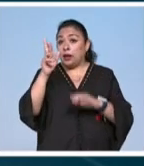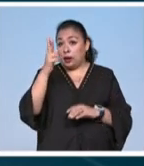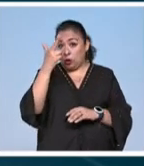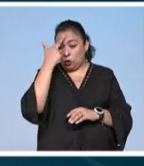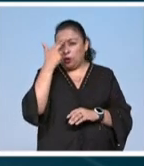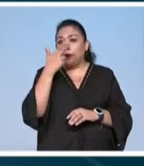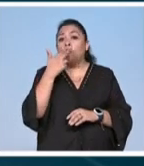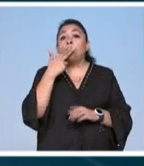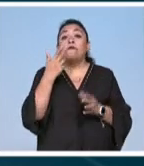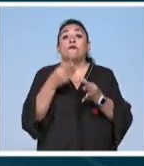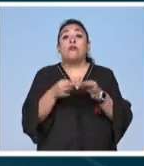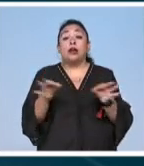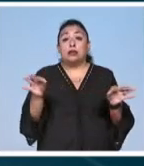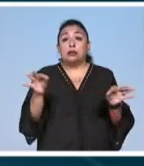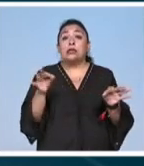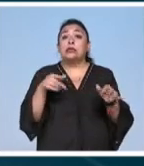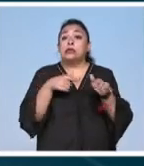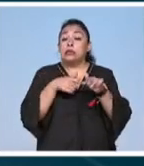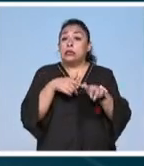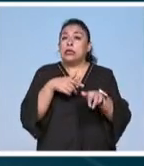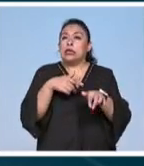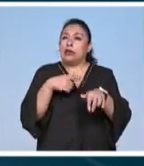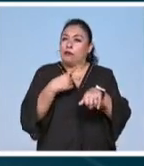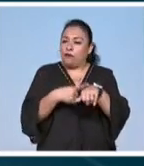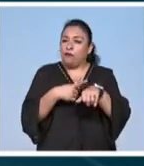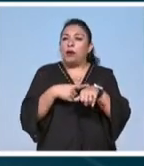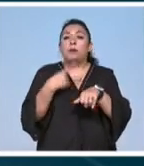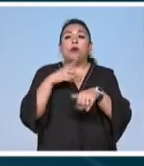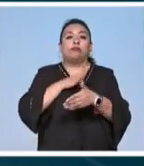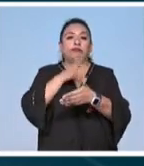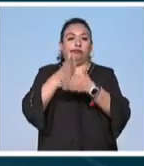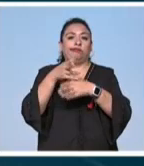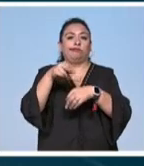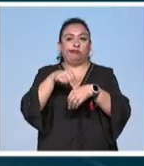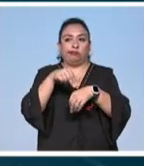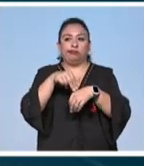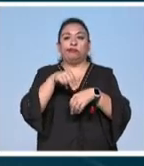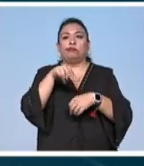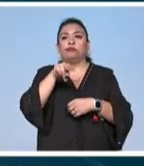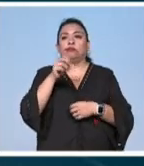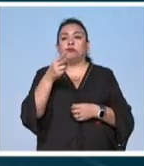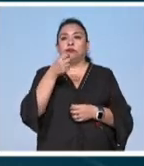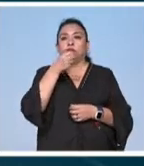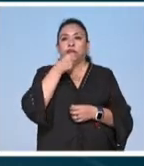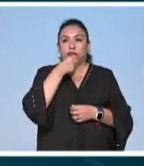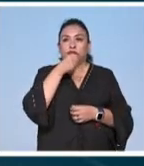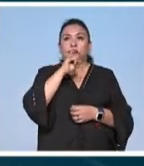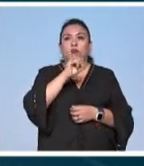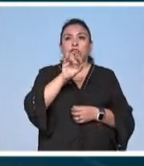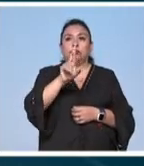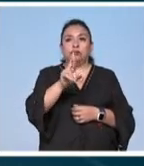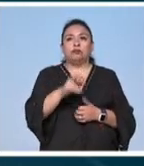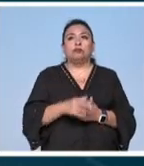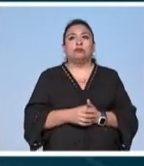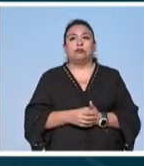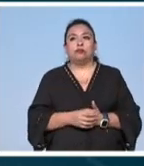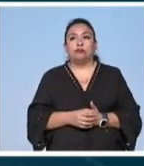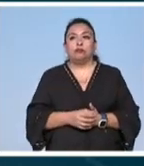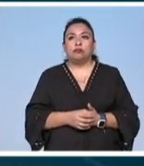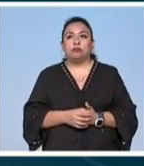aplicar la típica frase si persisten las molestias consulta a su médico para noticias 22 iván ramírez